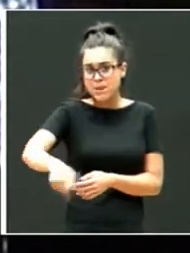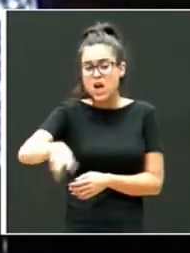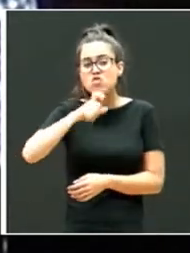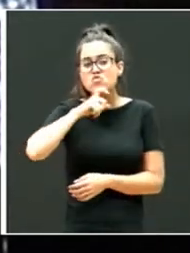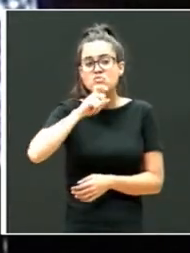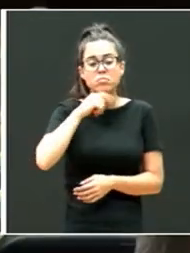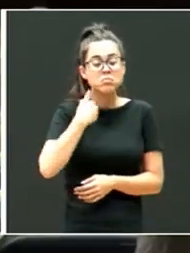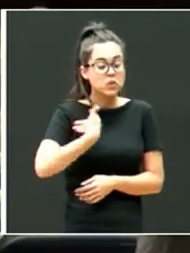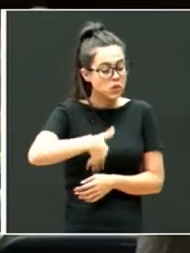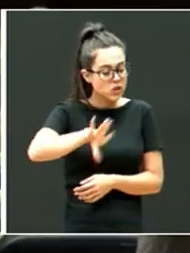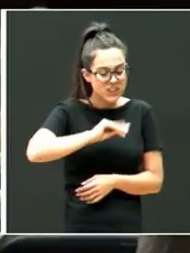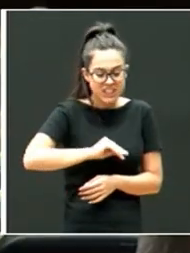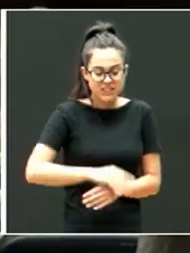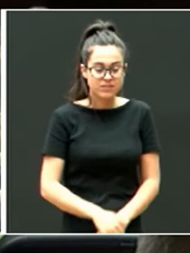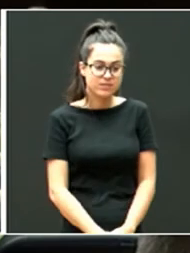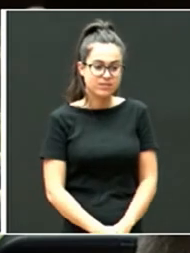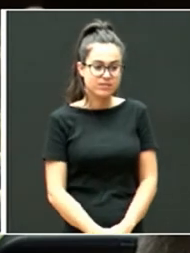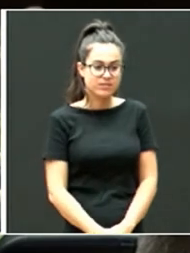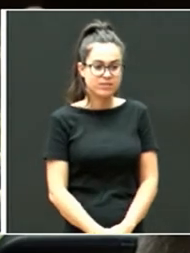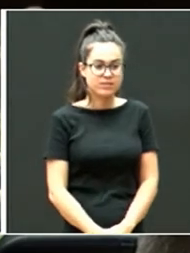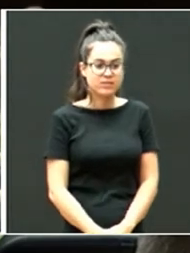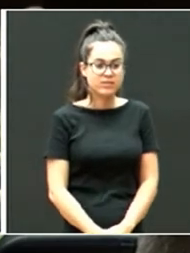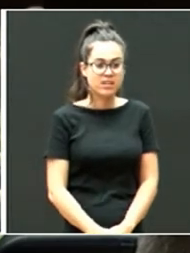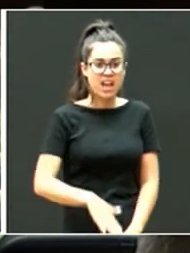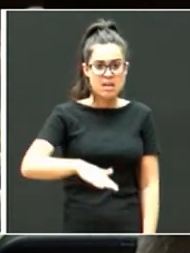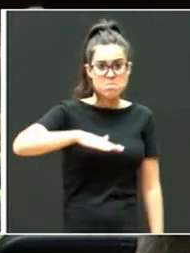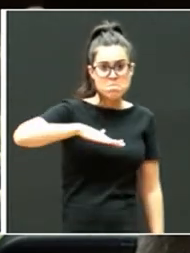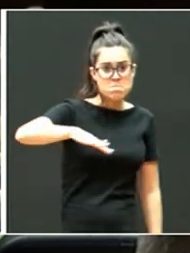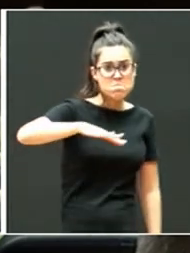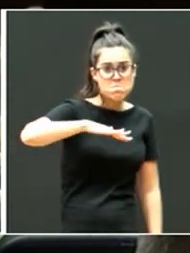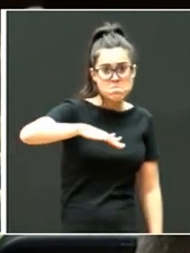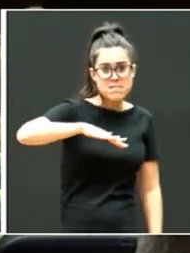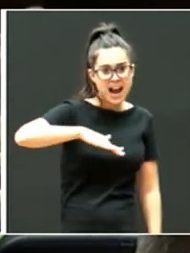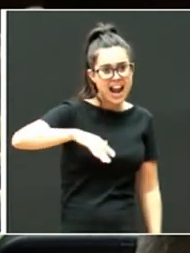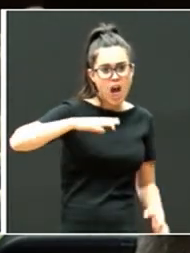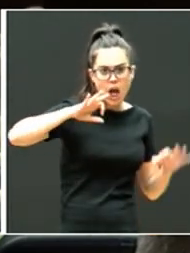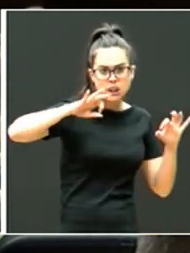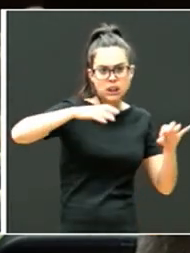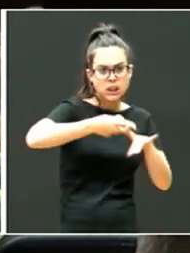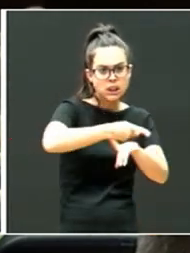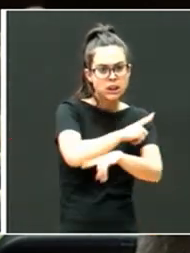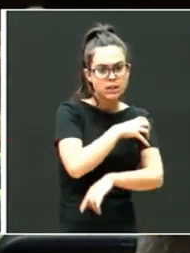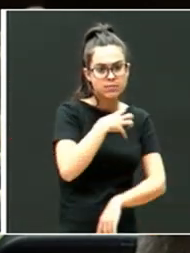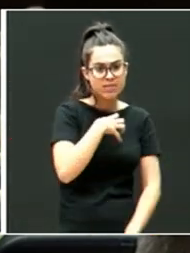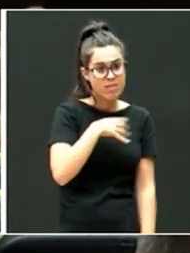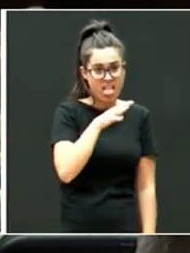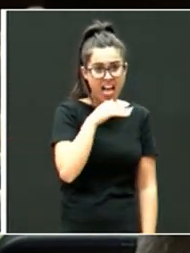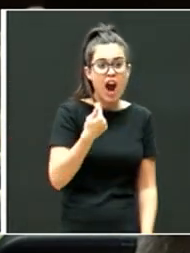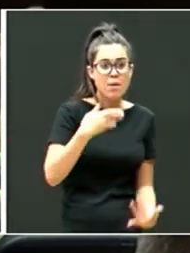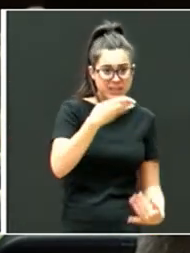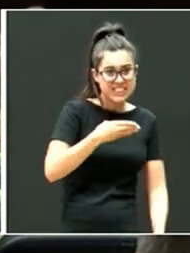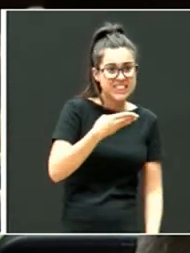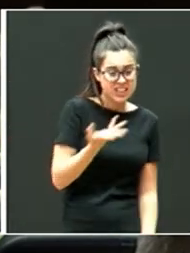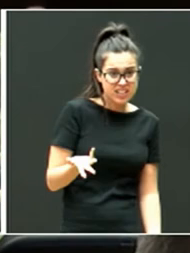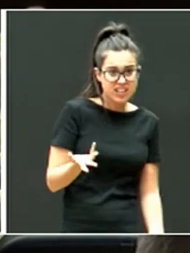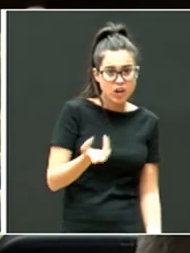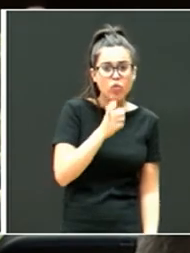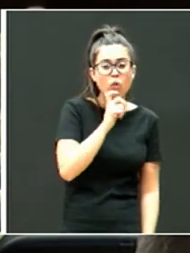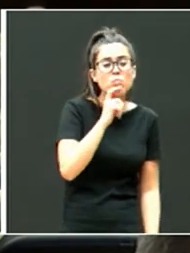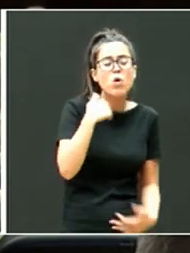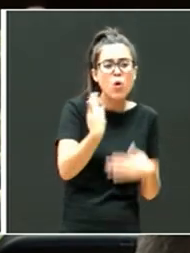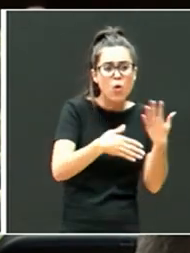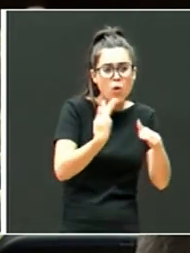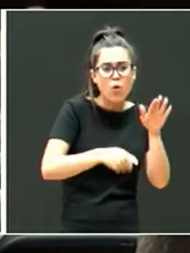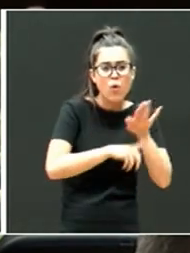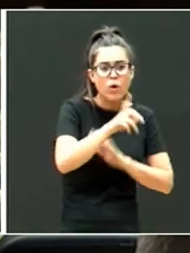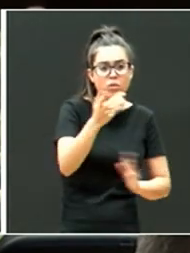Yo no lo puedo entender. Tan malo no puede ser. Estoy hablando de un niño que ahora mismo está en bachiller. El problema